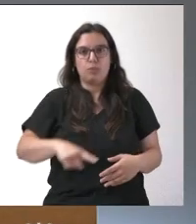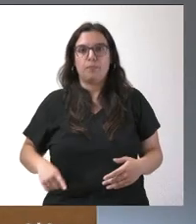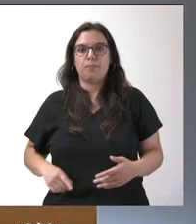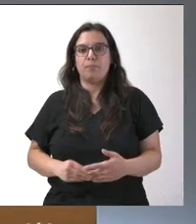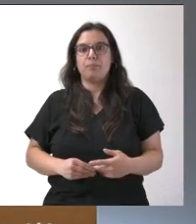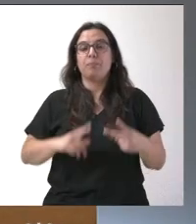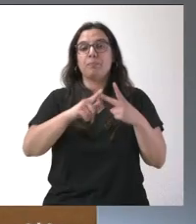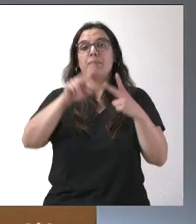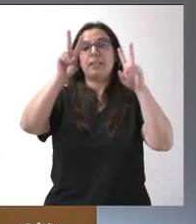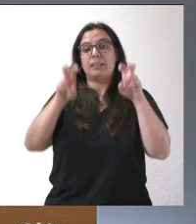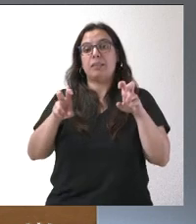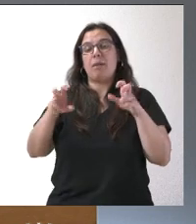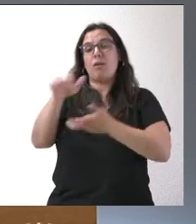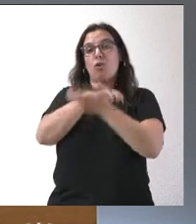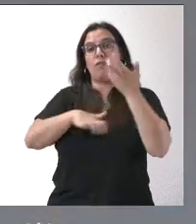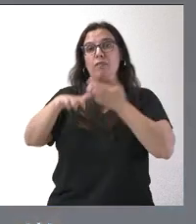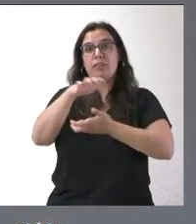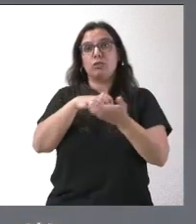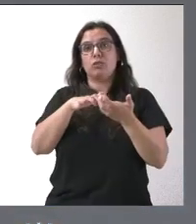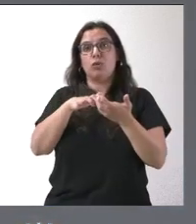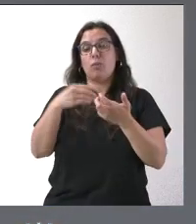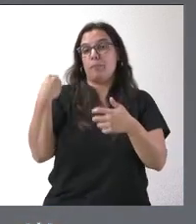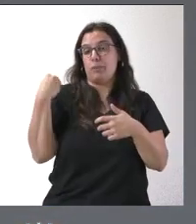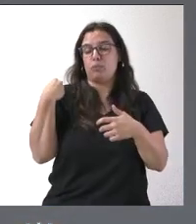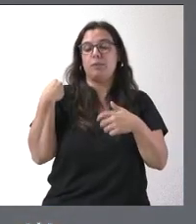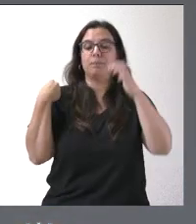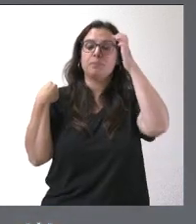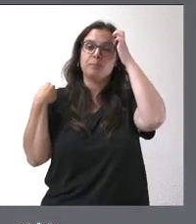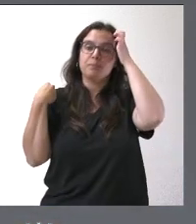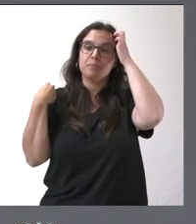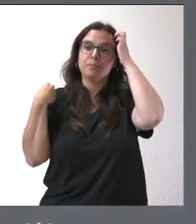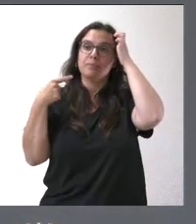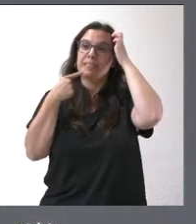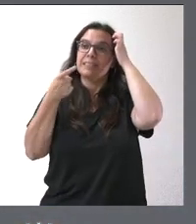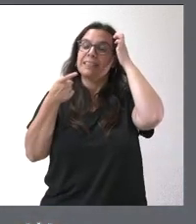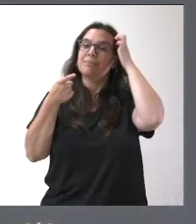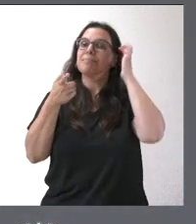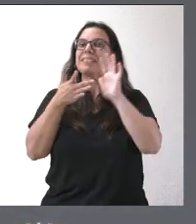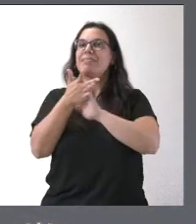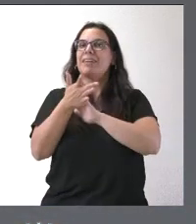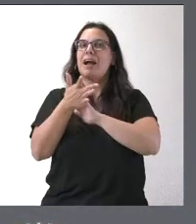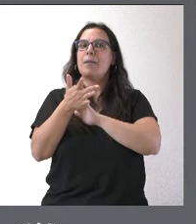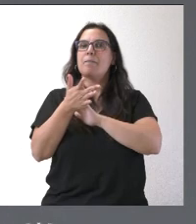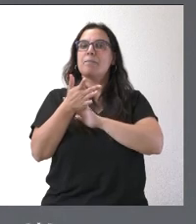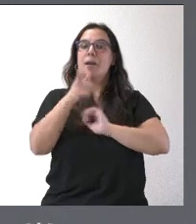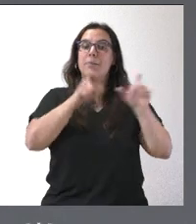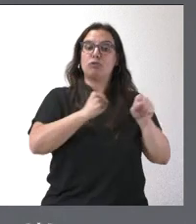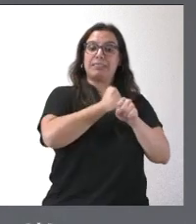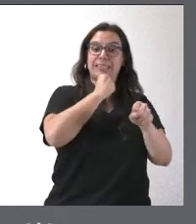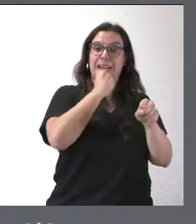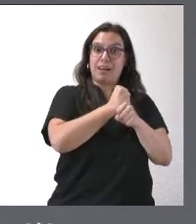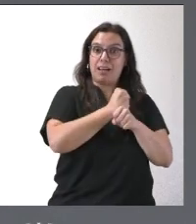Sí, respecto al conflicto que usted me indica, como señala, se trata de un conflicto entre los trabajadores